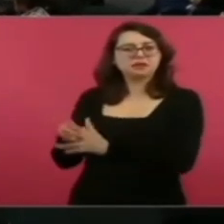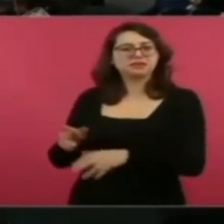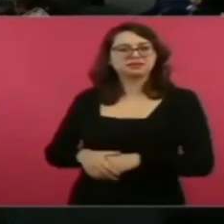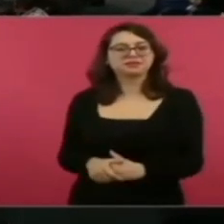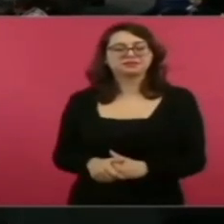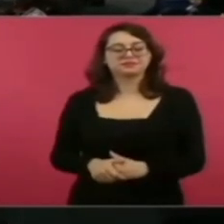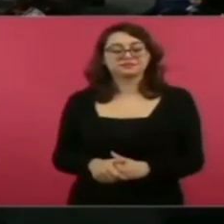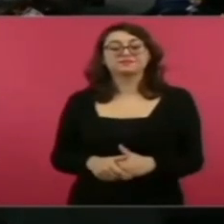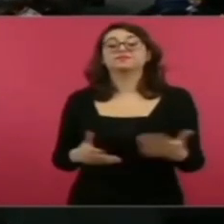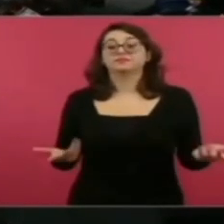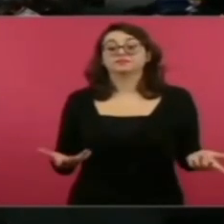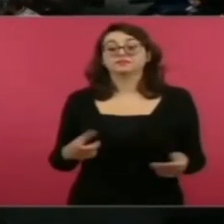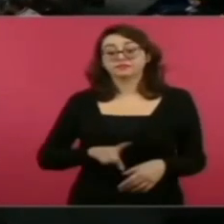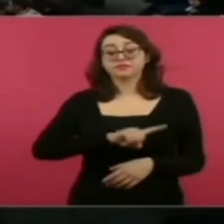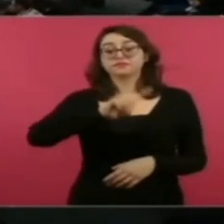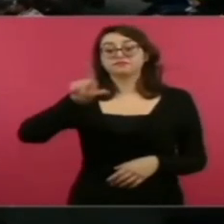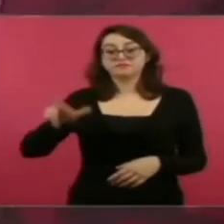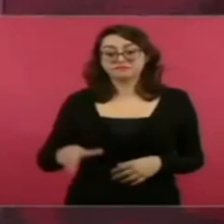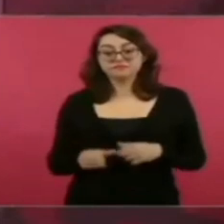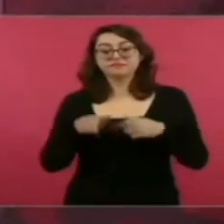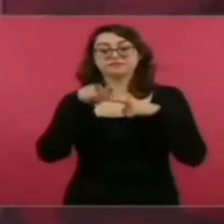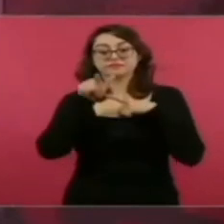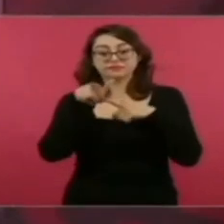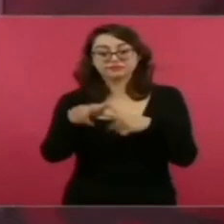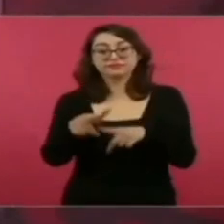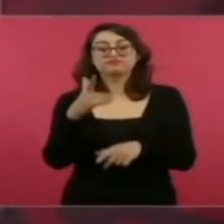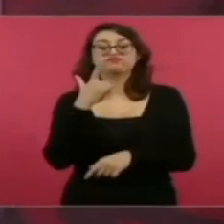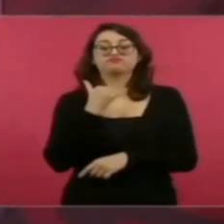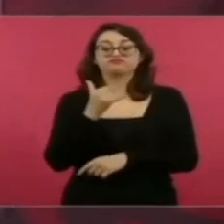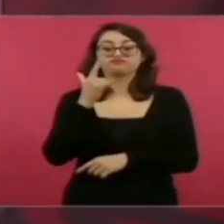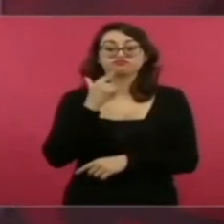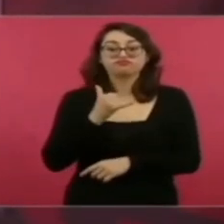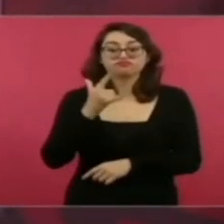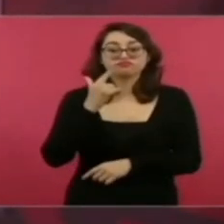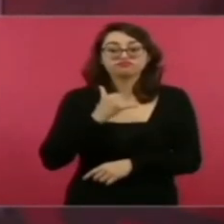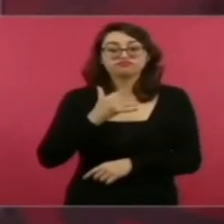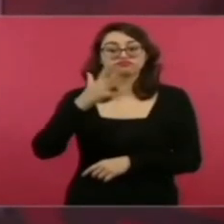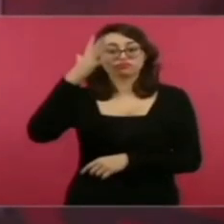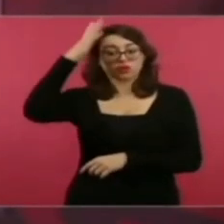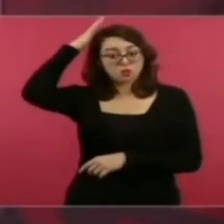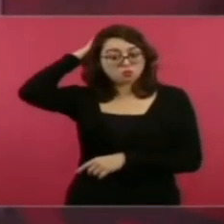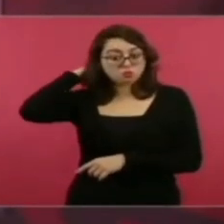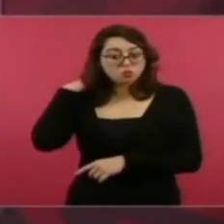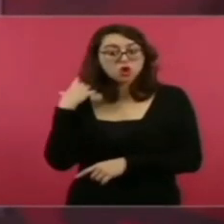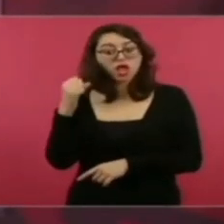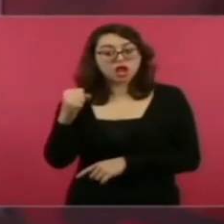sustituye en la lucha, José María Morelos y Pavón.